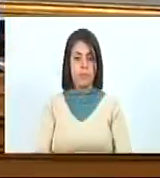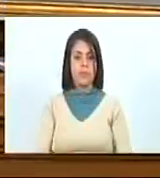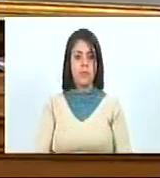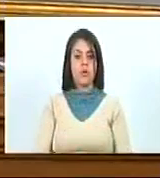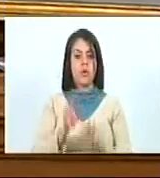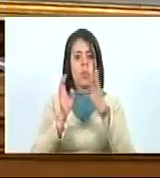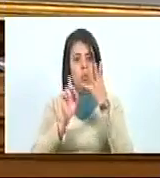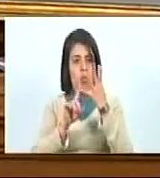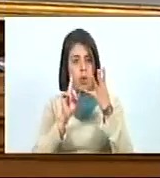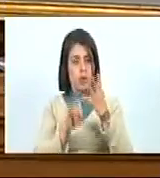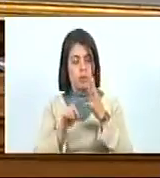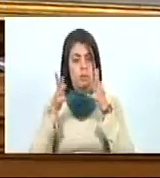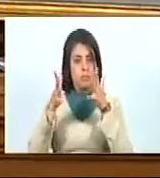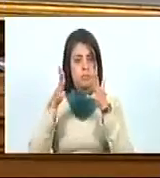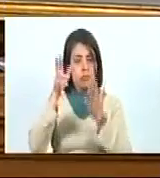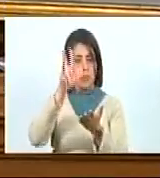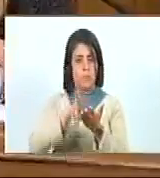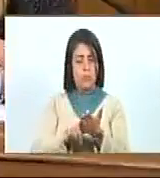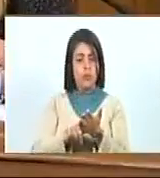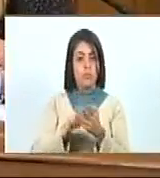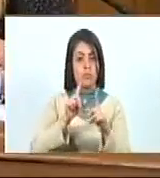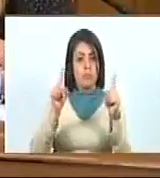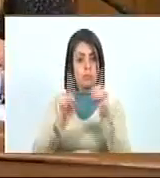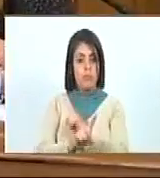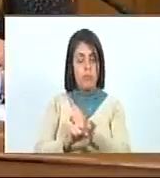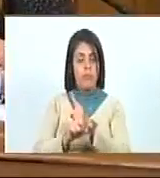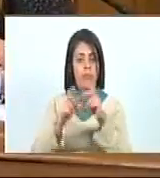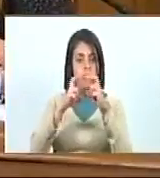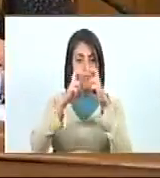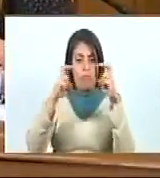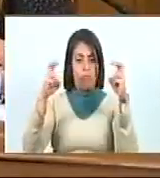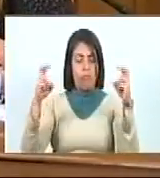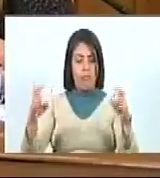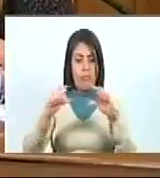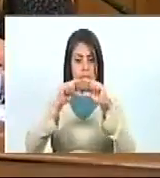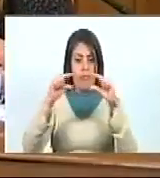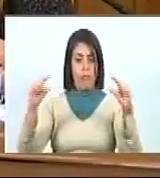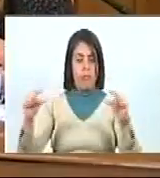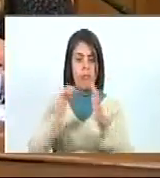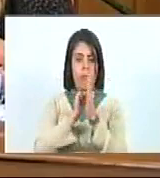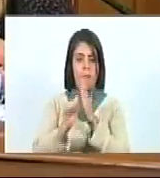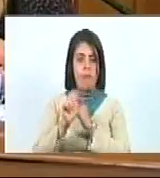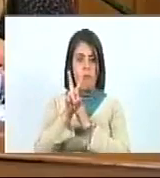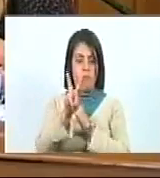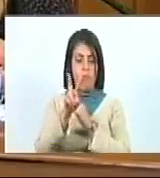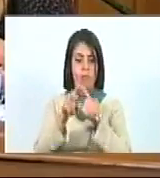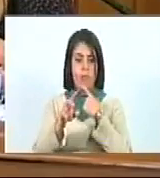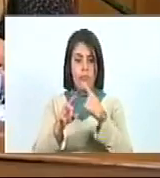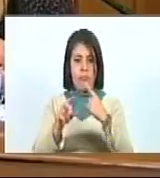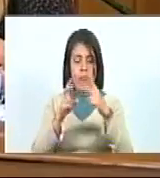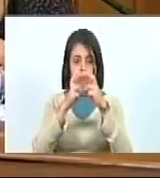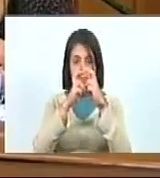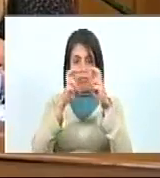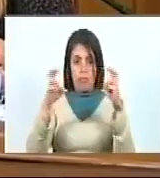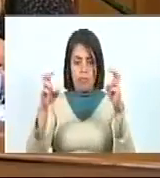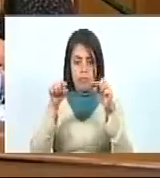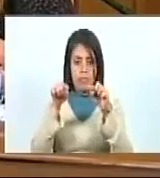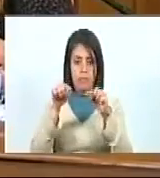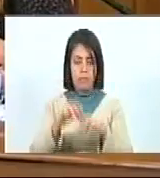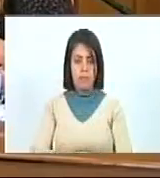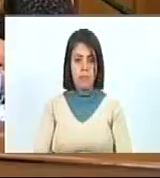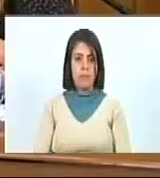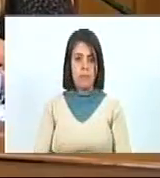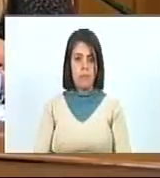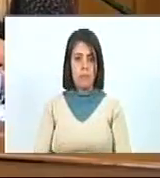Cuarto, se sugiere aprobar con modificación la denominación del epígrafe del artículo 2, quedando redactado de la siguiente